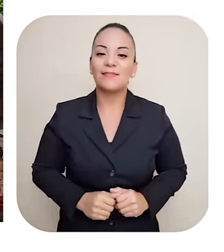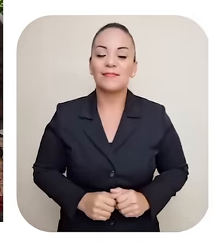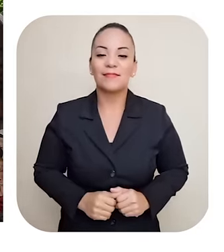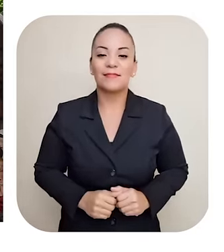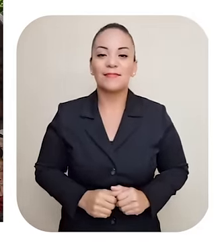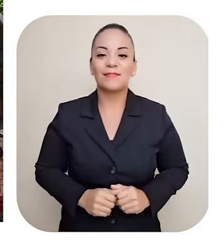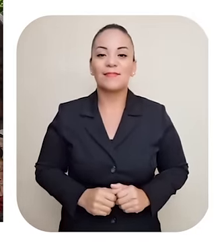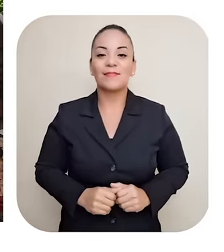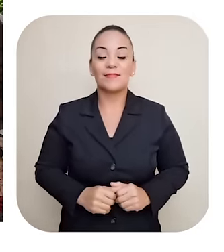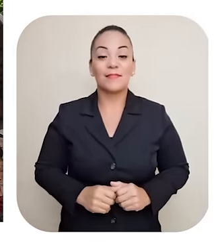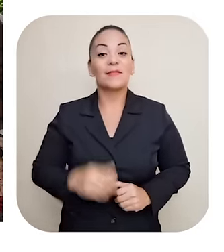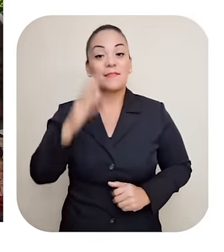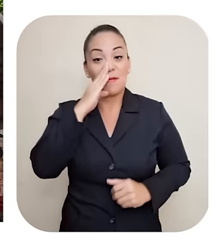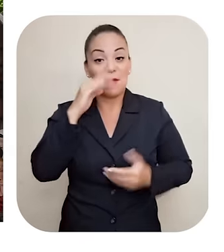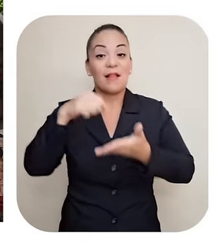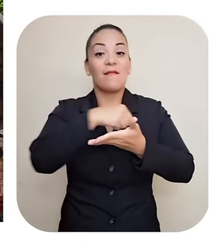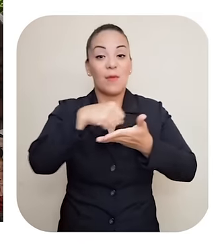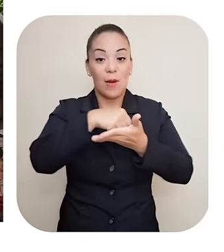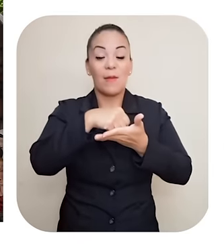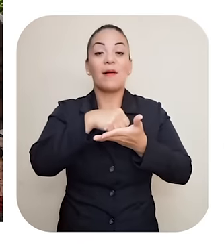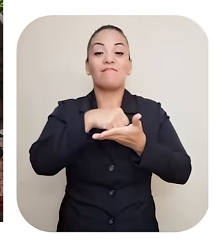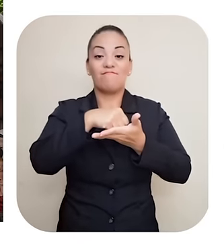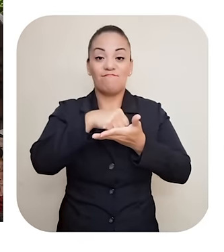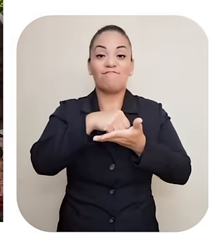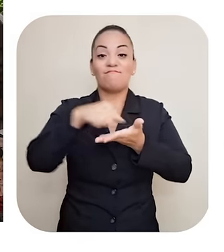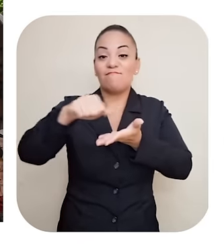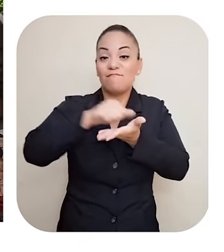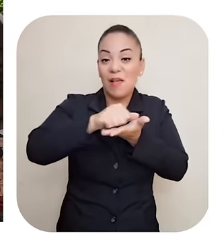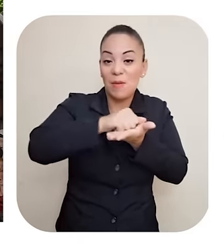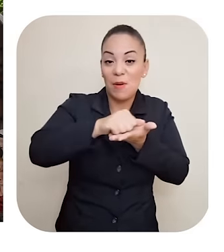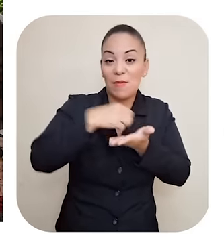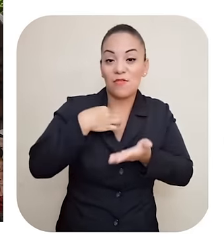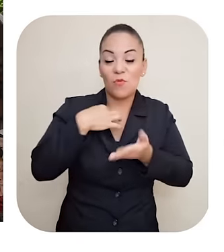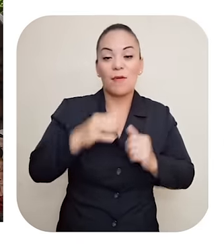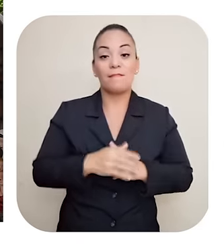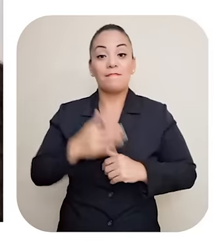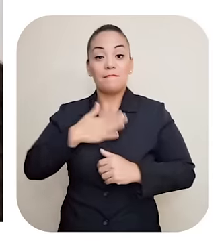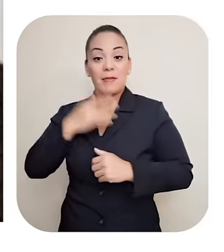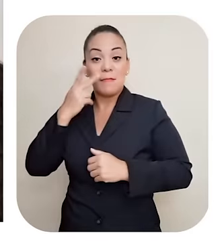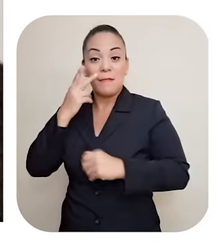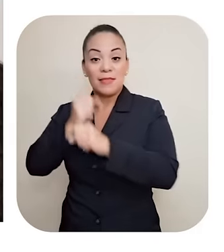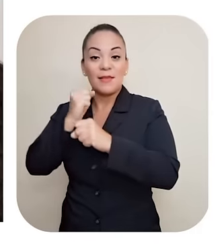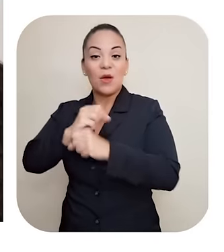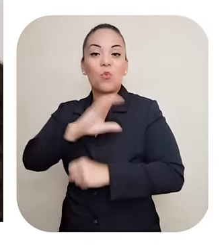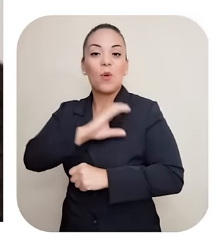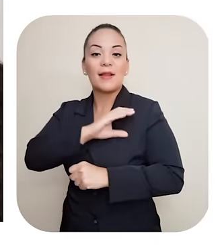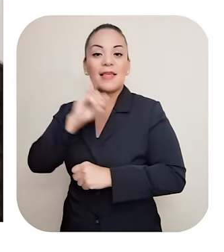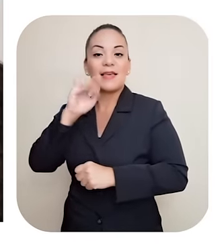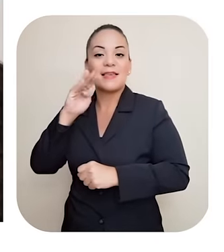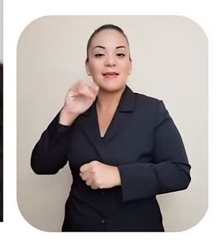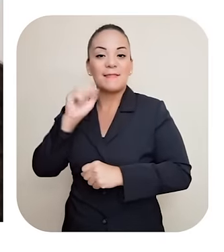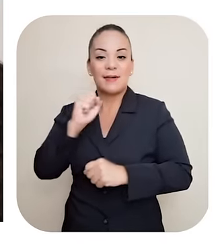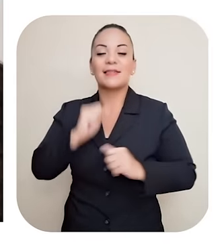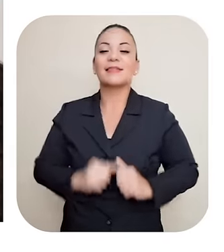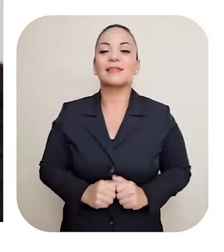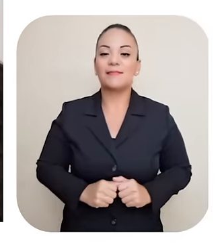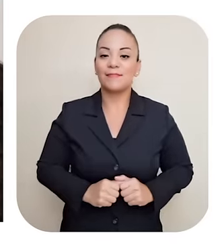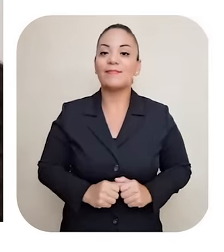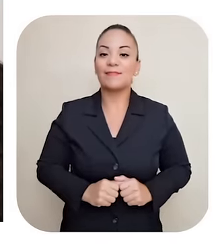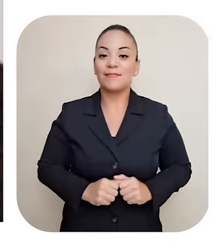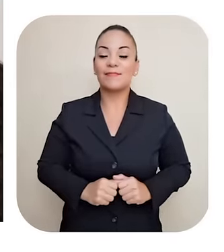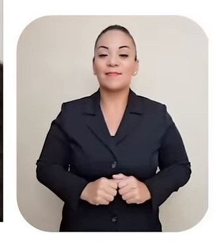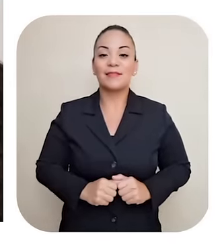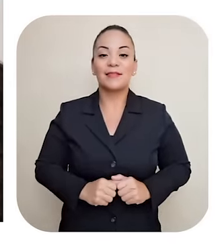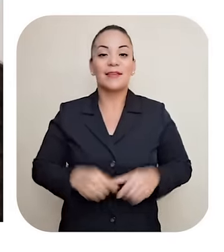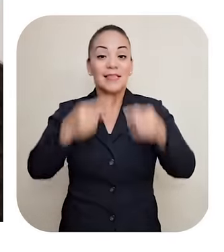aplanchaba en las casitas aquí del barrio Y mi papá era guarda aquí de Limas ¿Verdad? Todos estos lugares ahorita donde estamos Donde los niños disfrutan